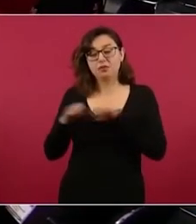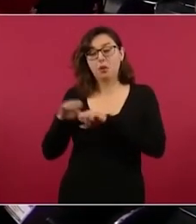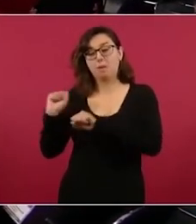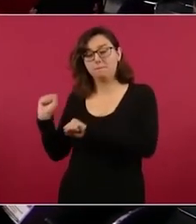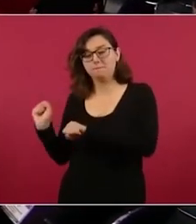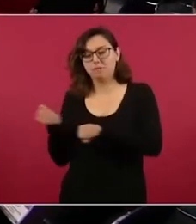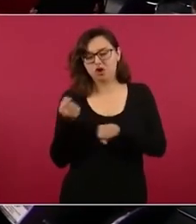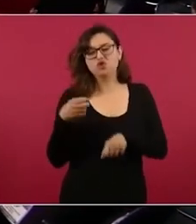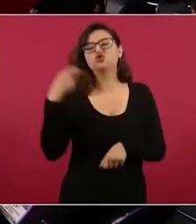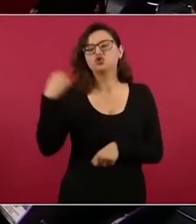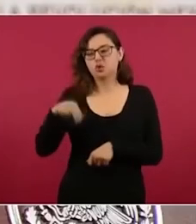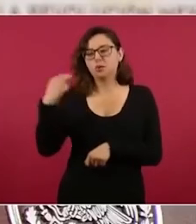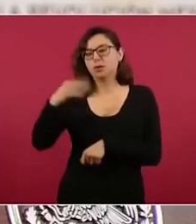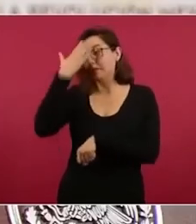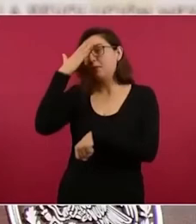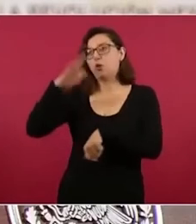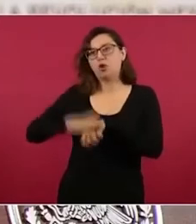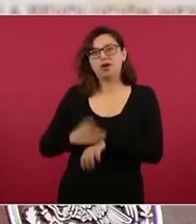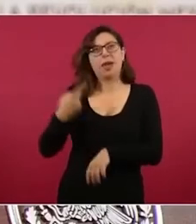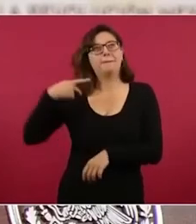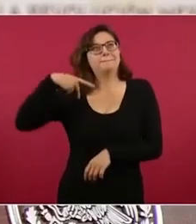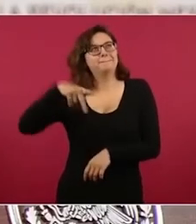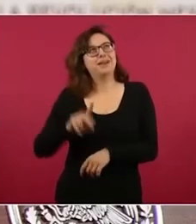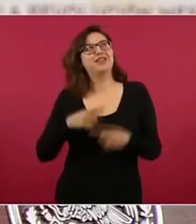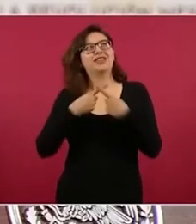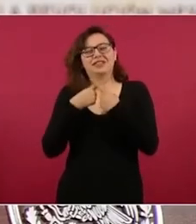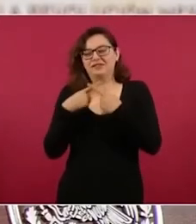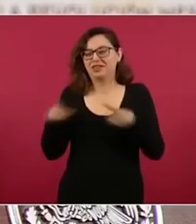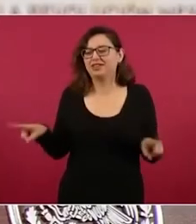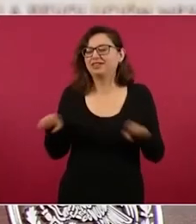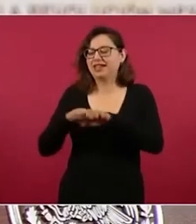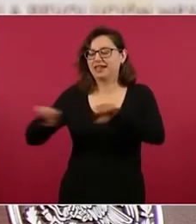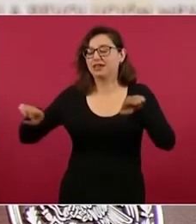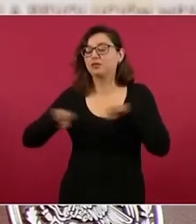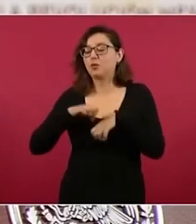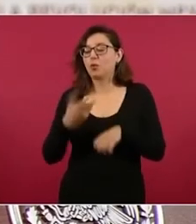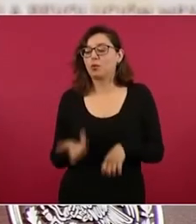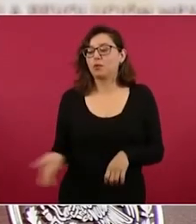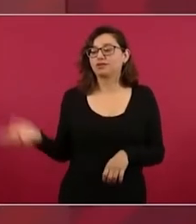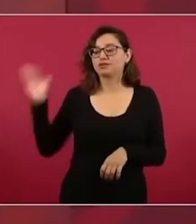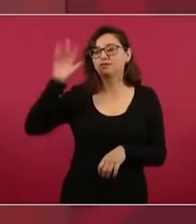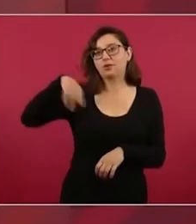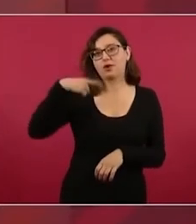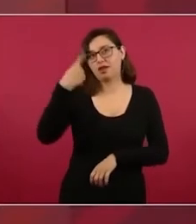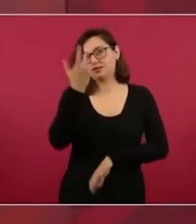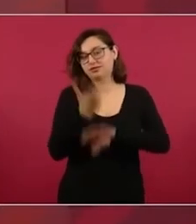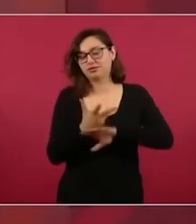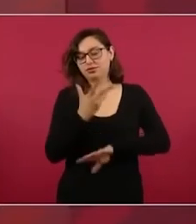es dueño de un equipo de básquetbol en Estados Unidos